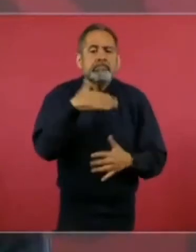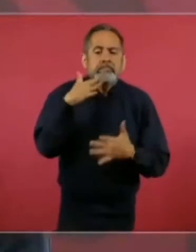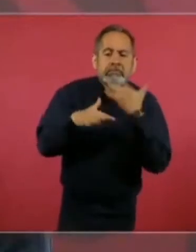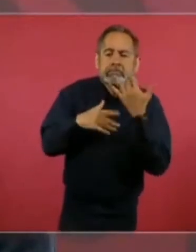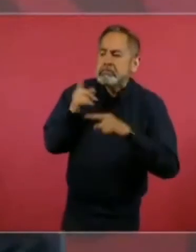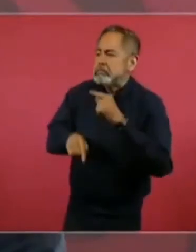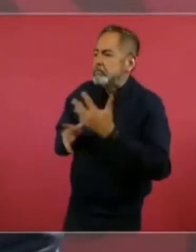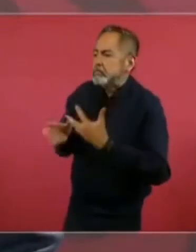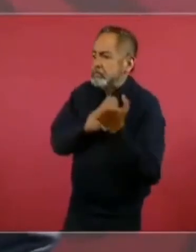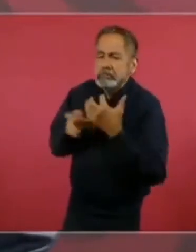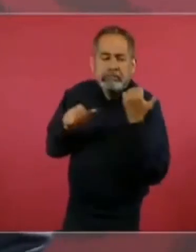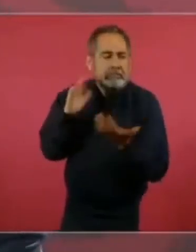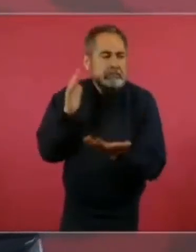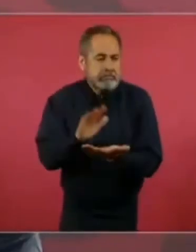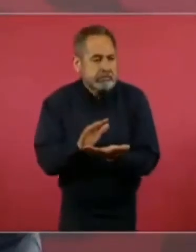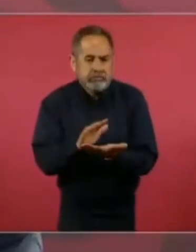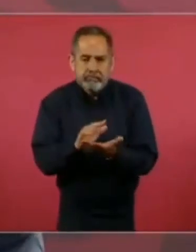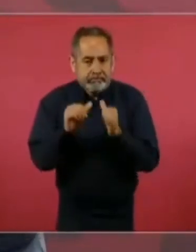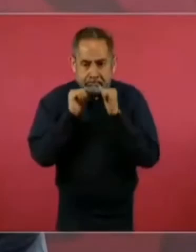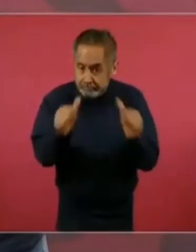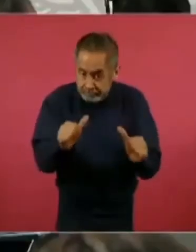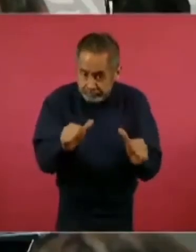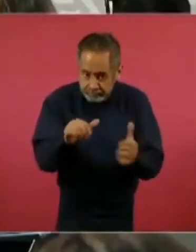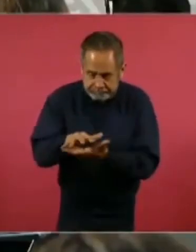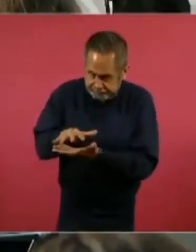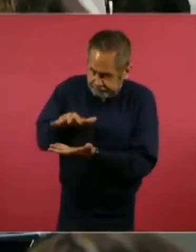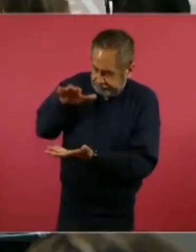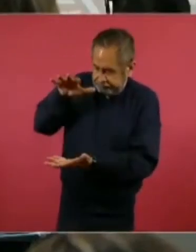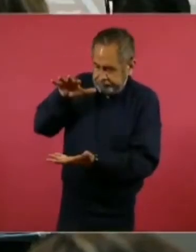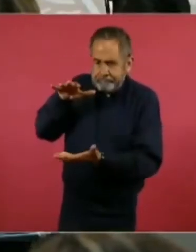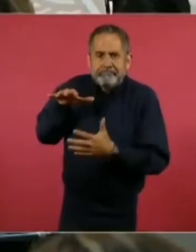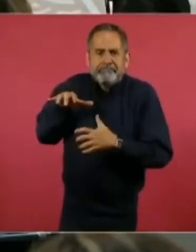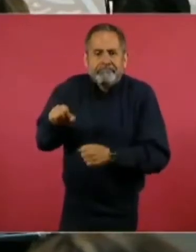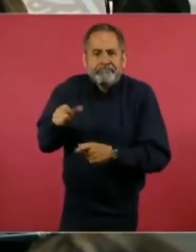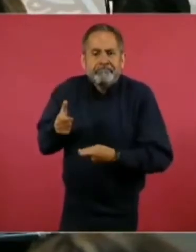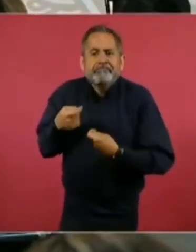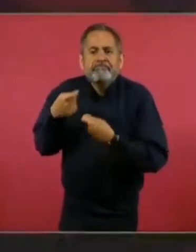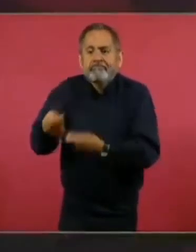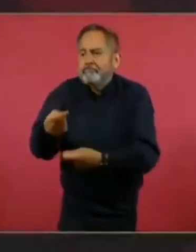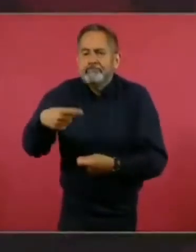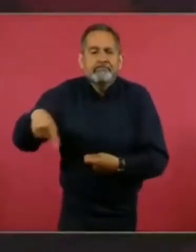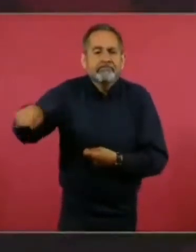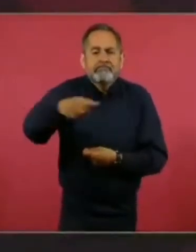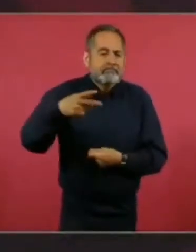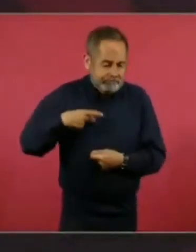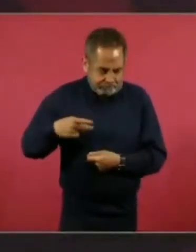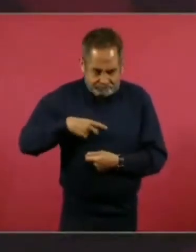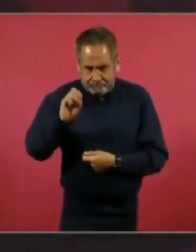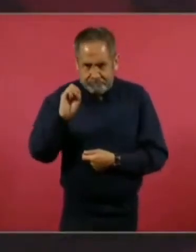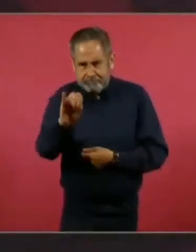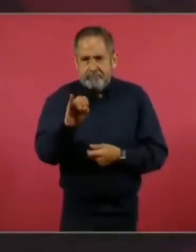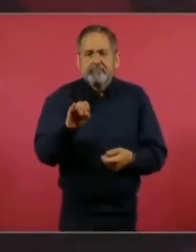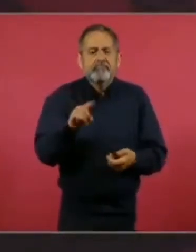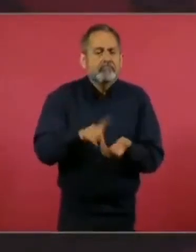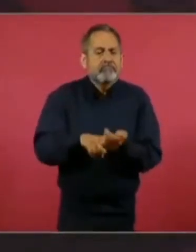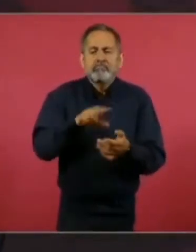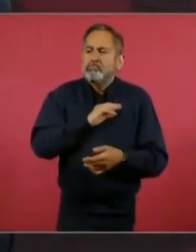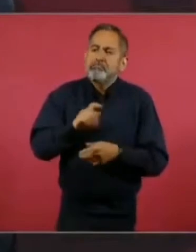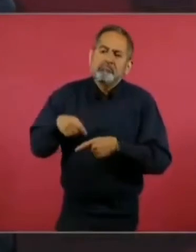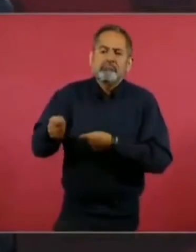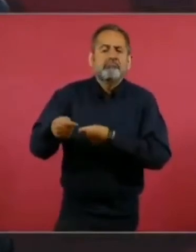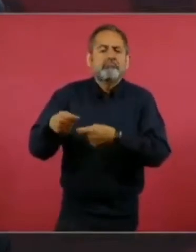Por eso alcanza el presupuesto, para que les llegue a todos